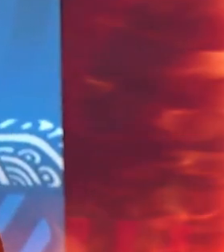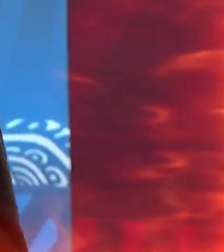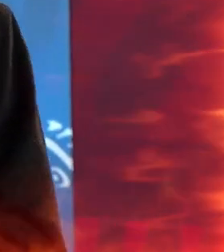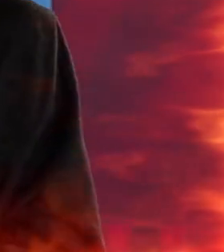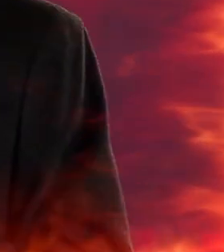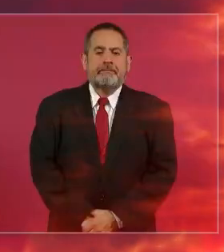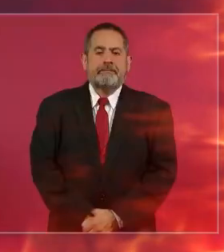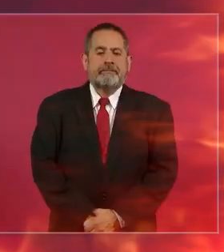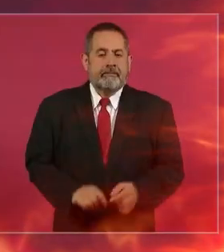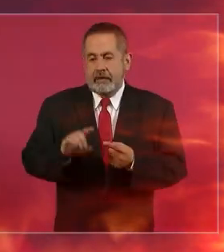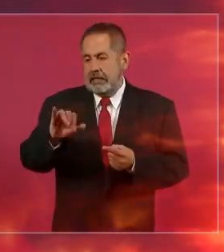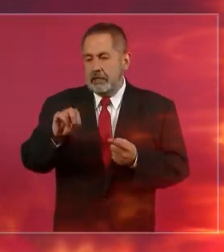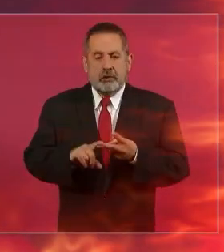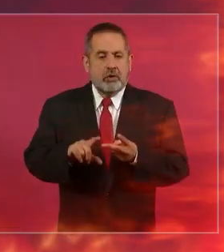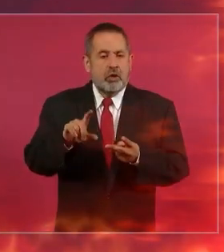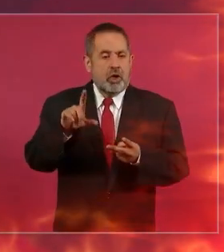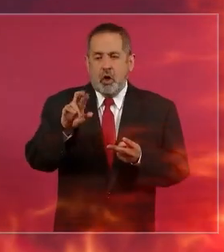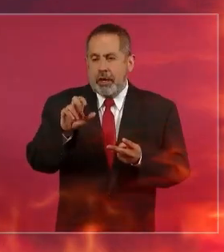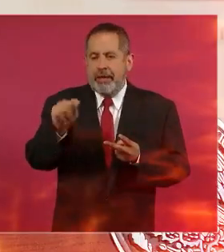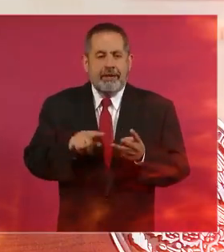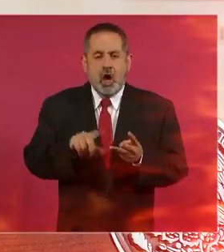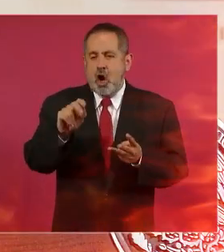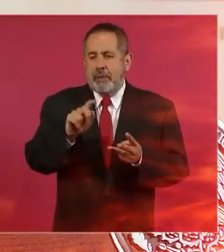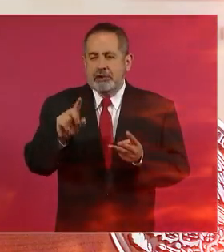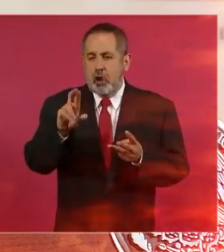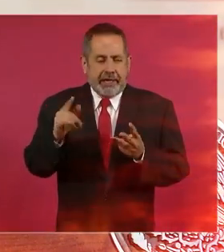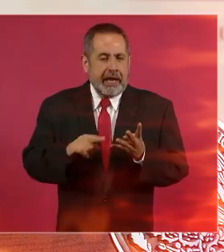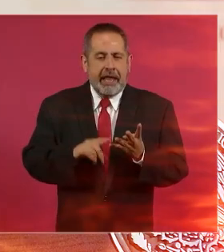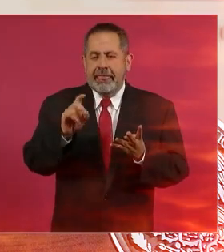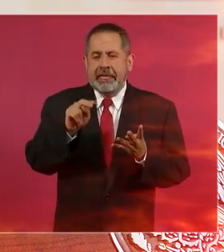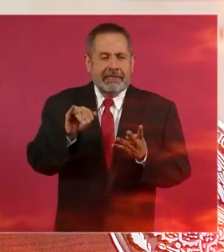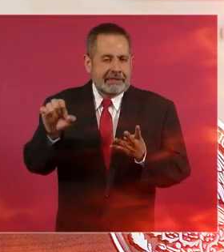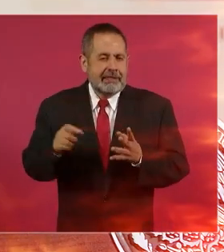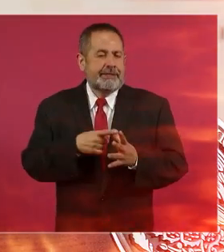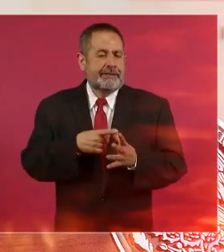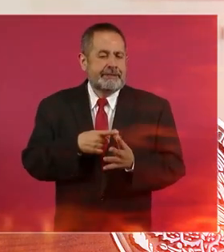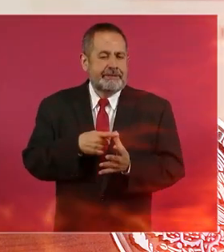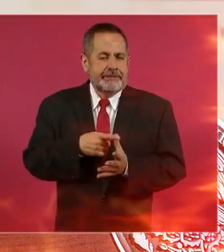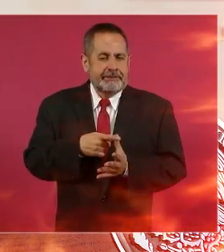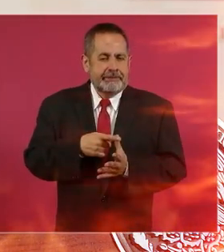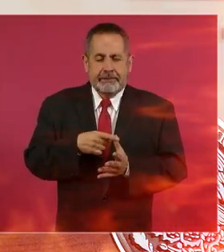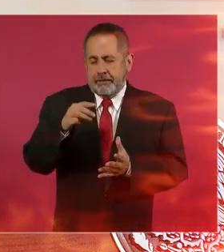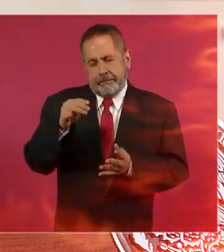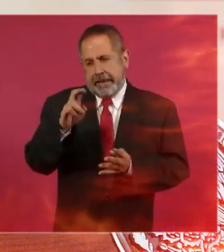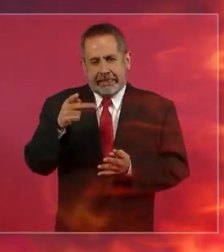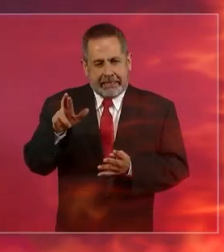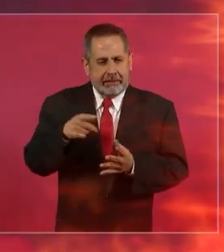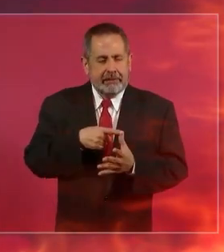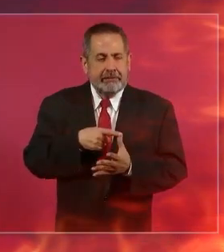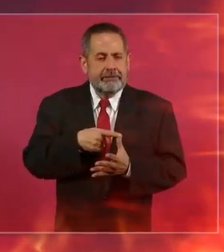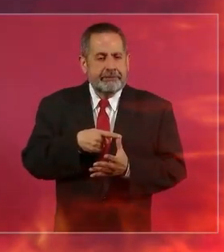nacional electoral que algunos empresarios se preocuparon y entonces le fueron a preguntar o le mandaron